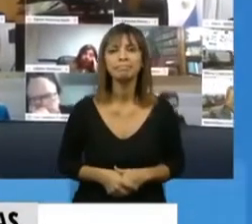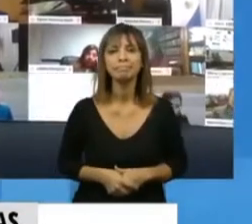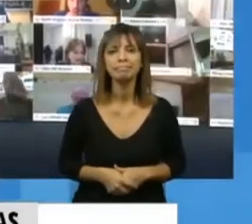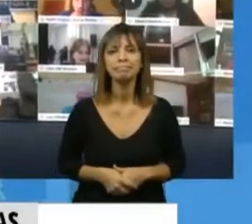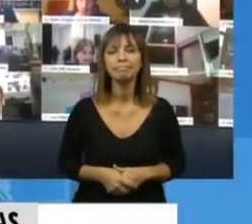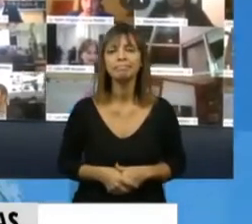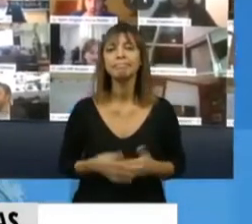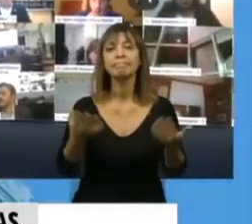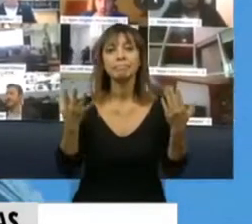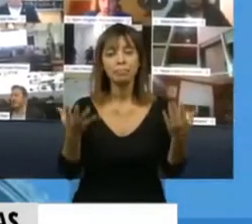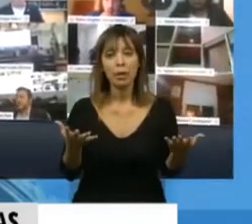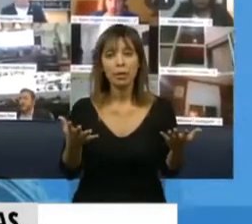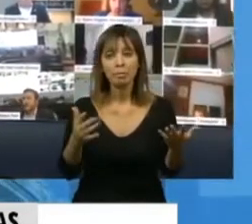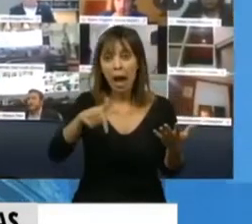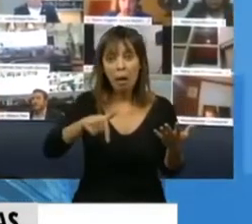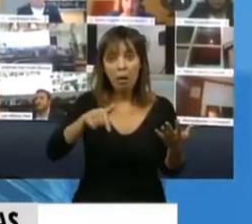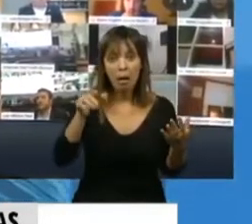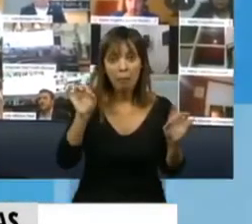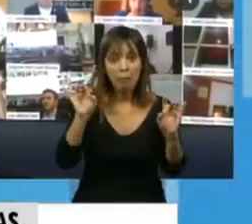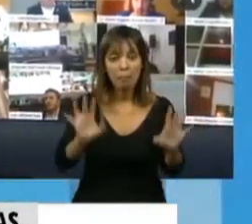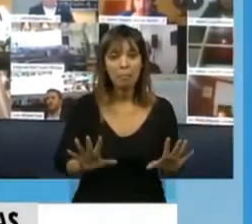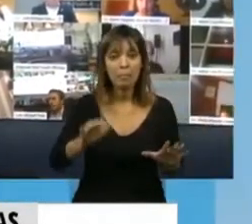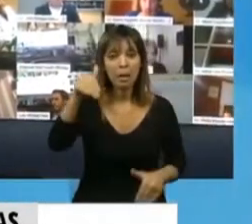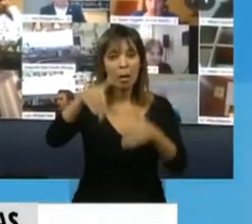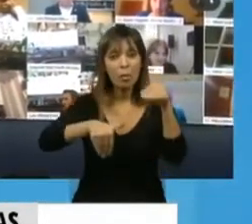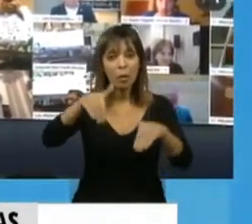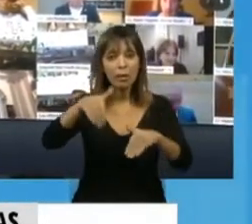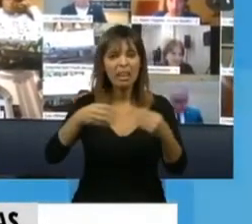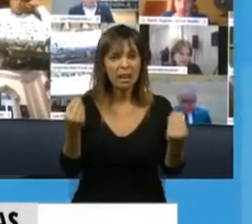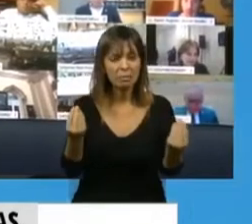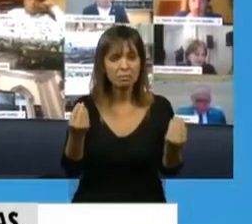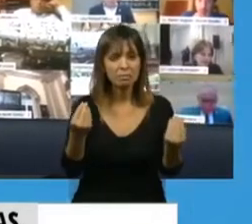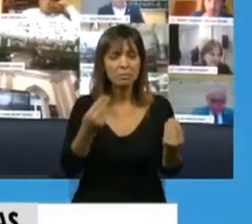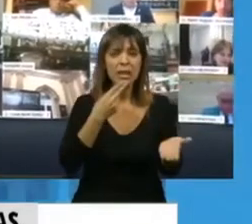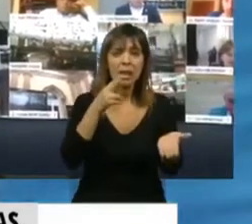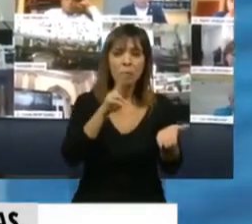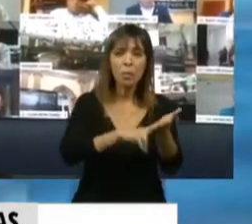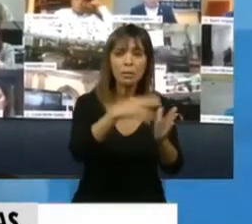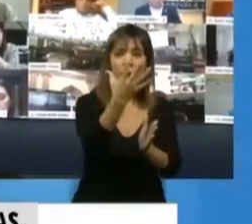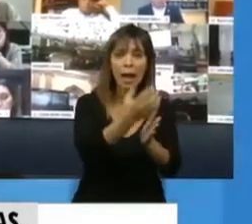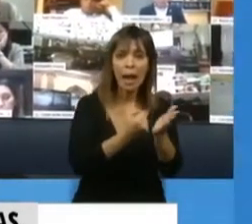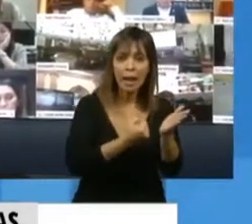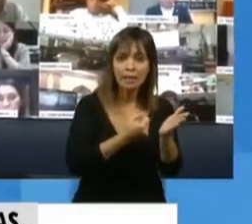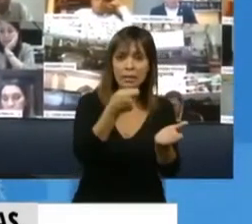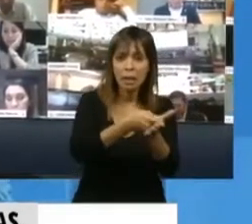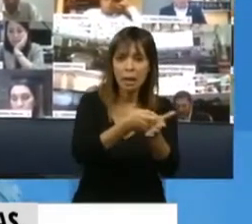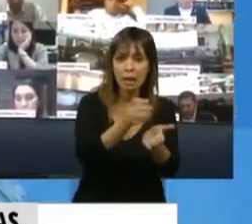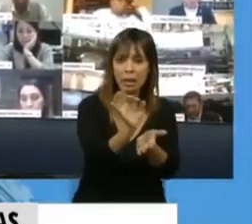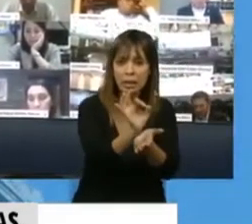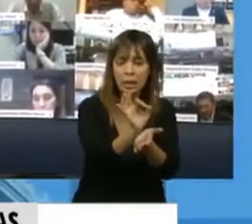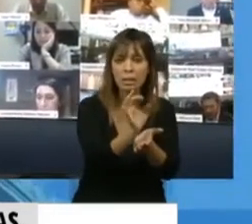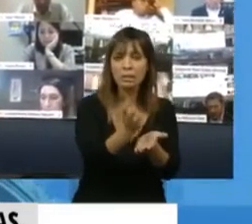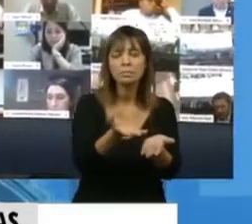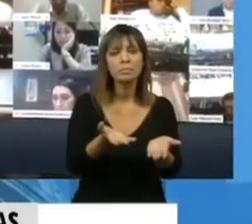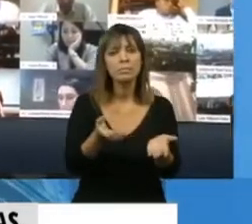Simplemente se va a votar una exención de impuesto a las ganancias, que como bien ya